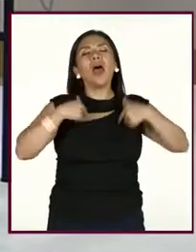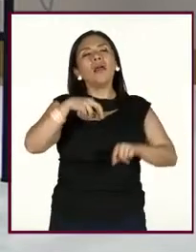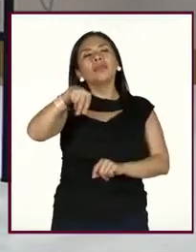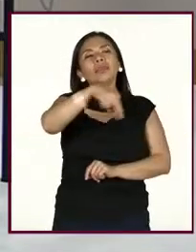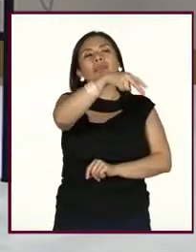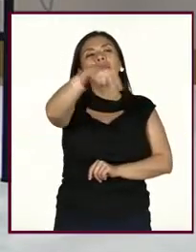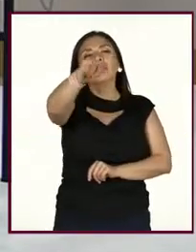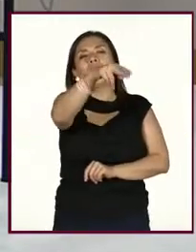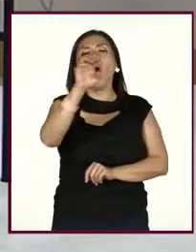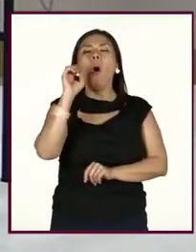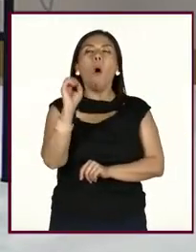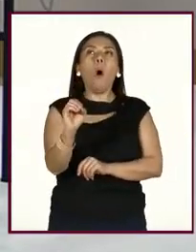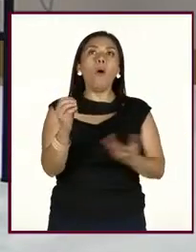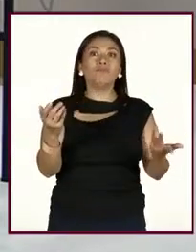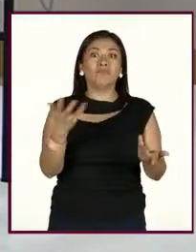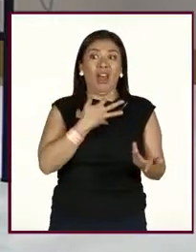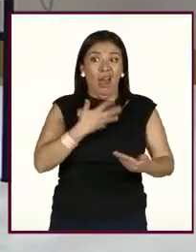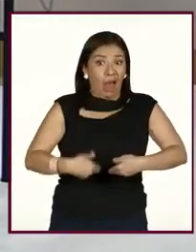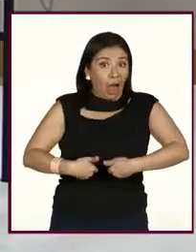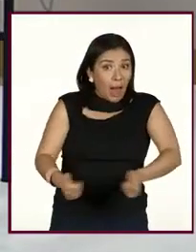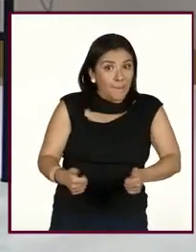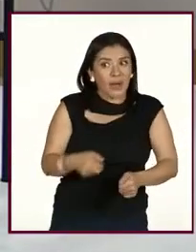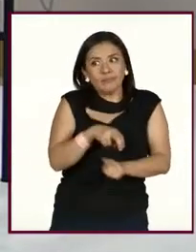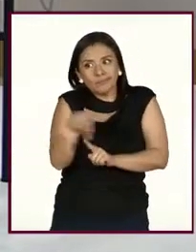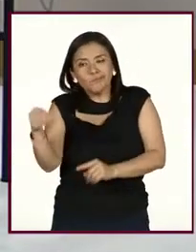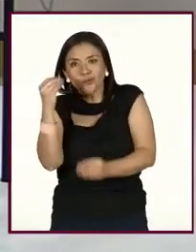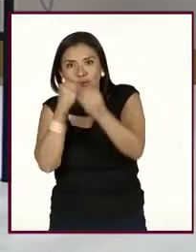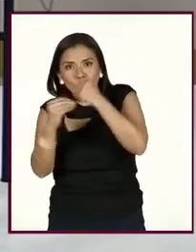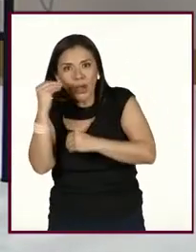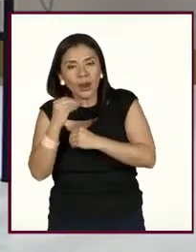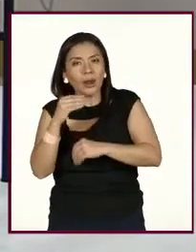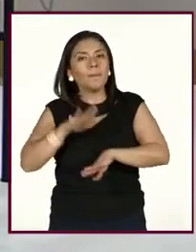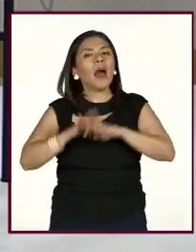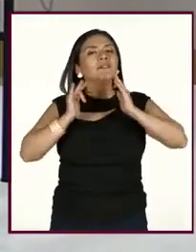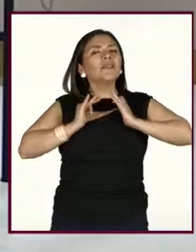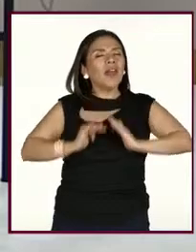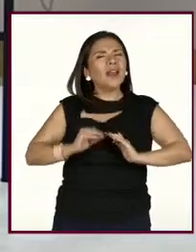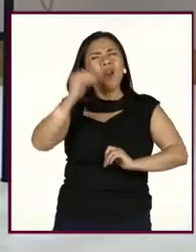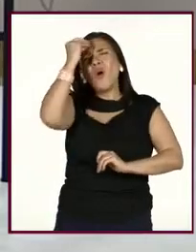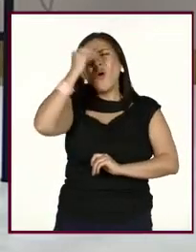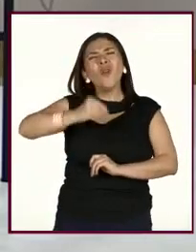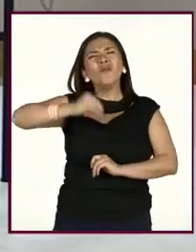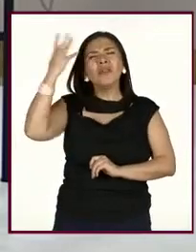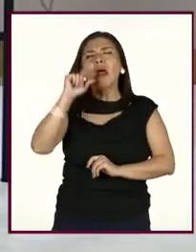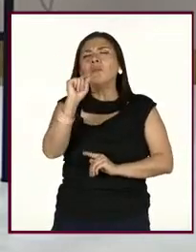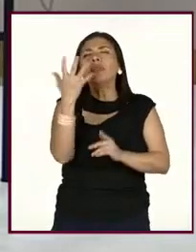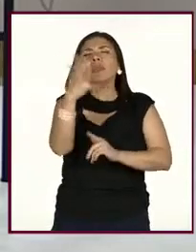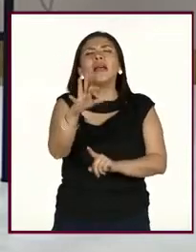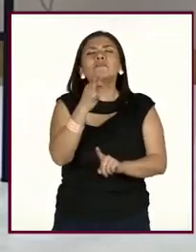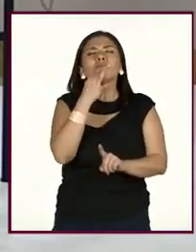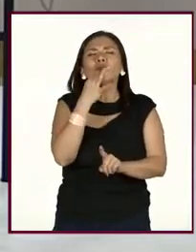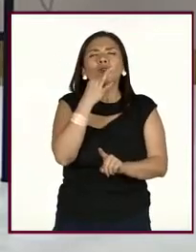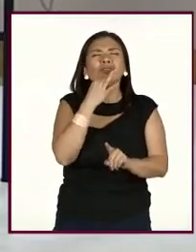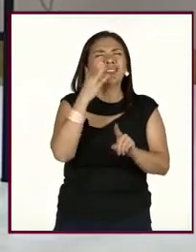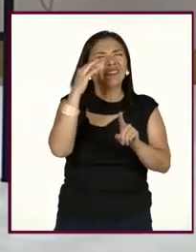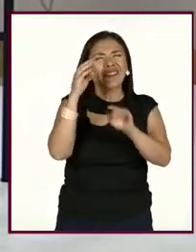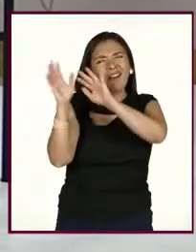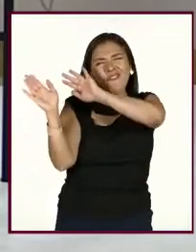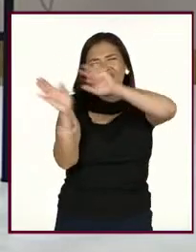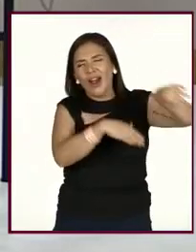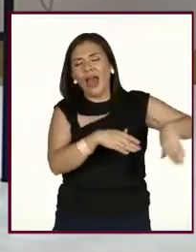no sé, si tengo hambre, comer, hacer una comida así tranquila, olvidarme de 10 minutitos así de todo,